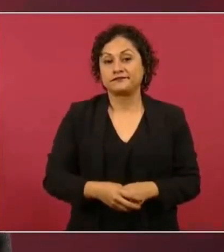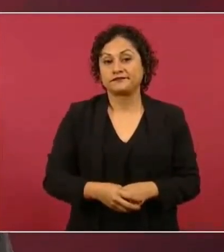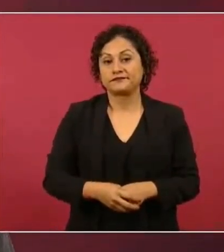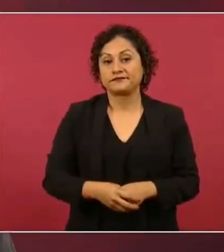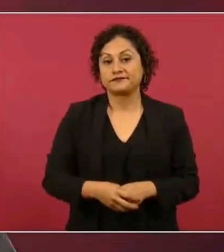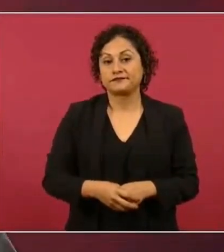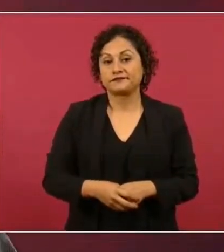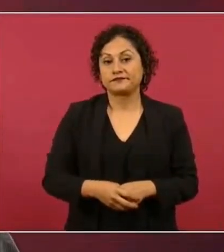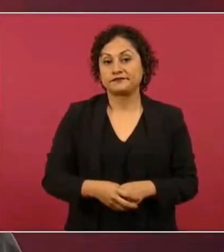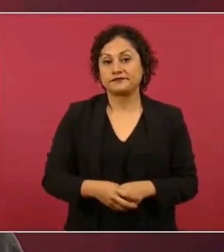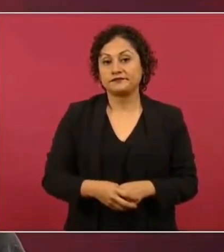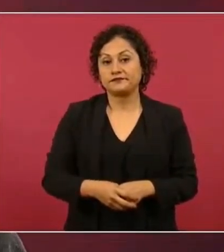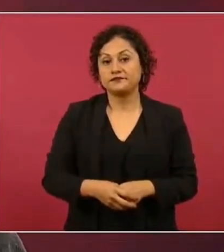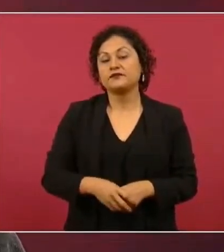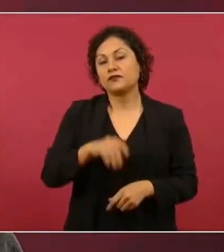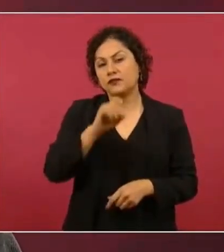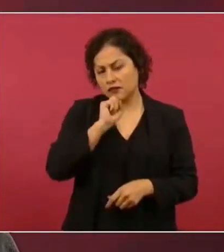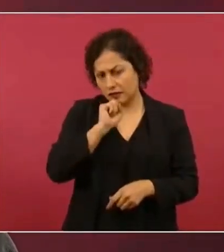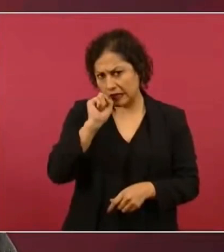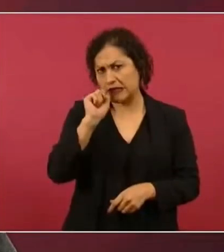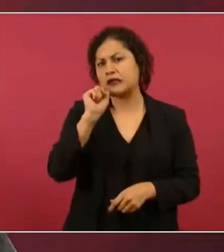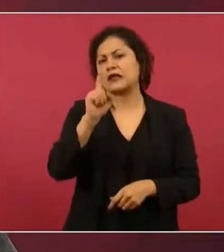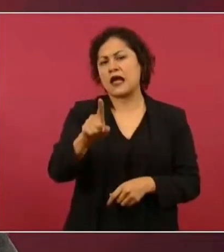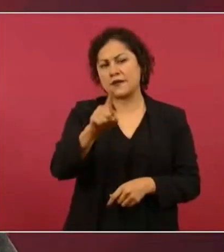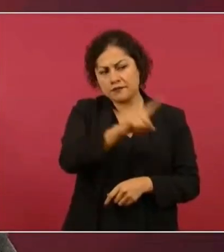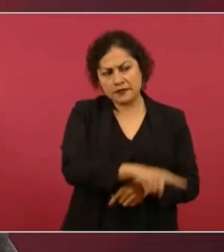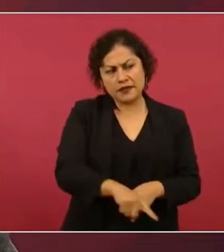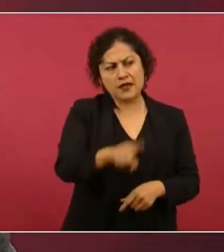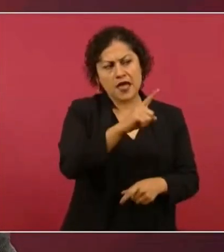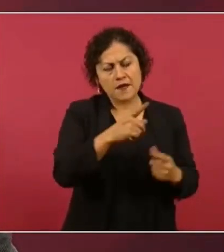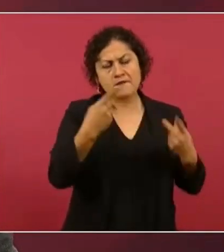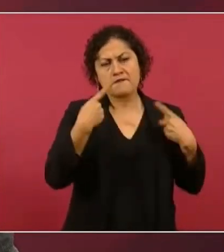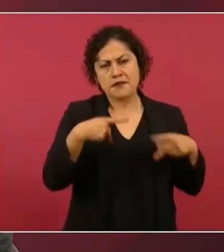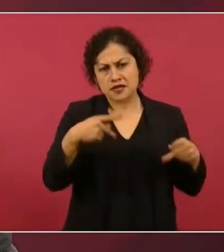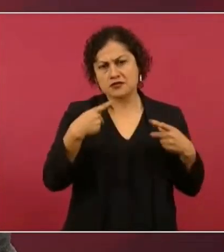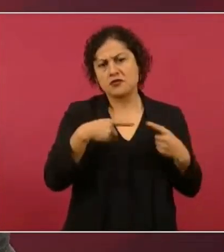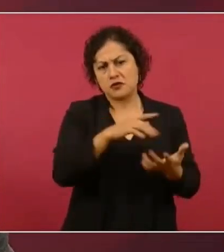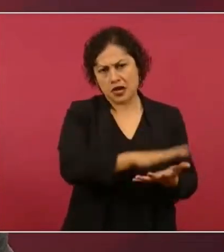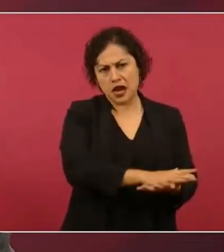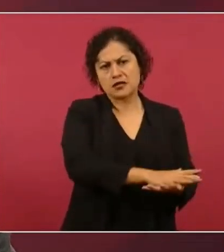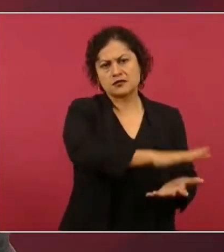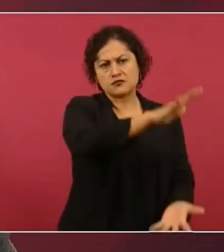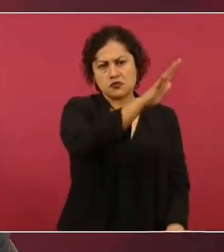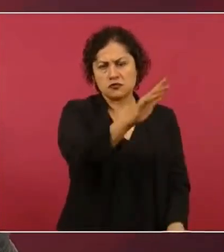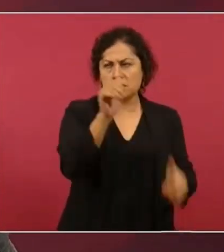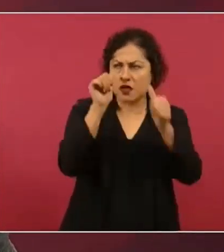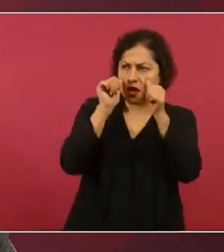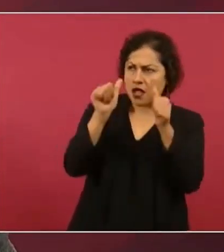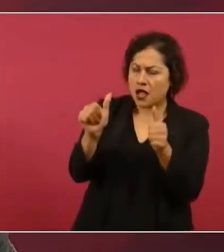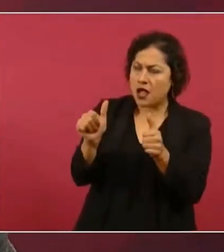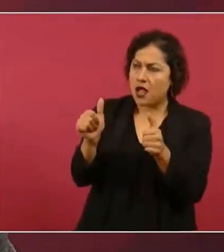saben que es de sabio cambiar de opinión.